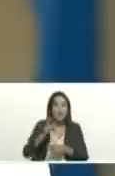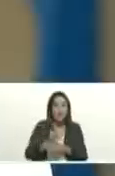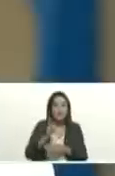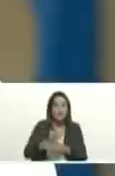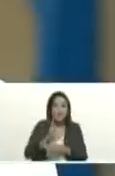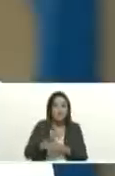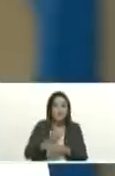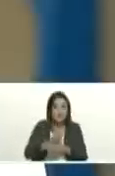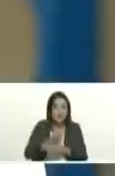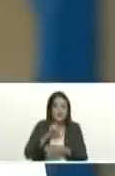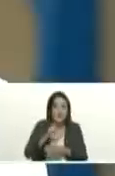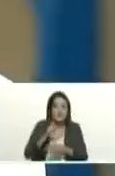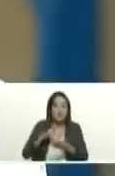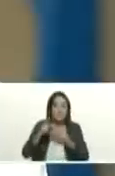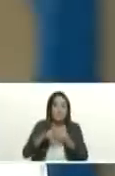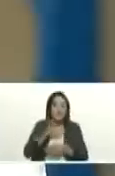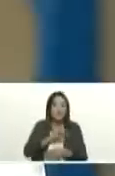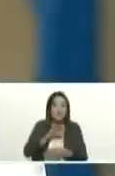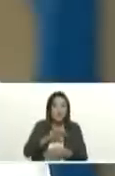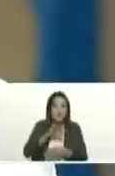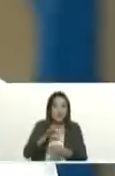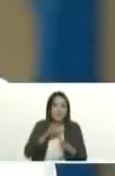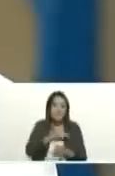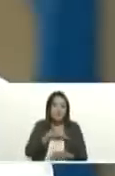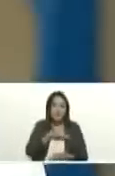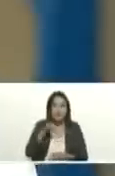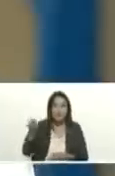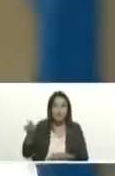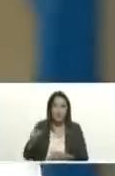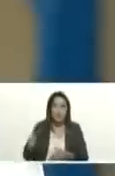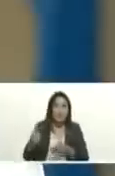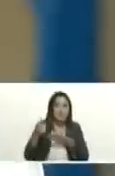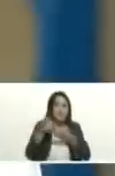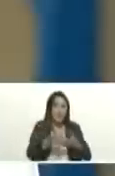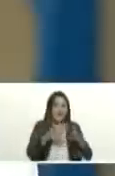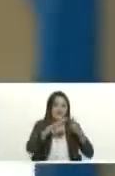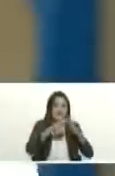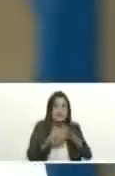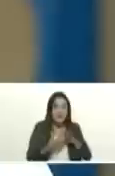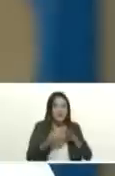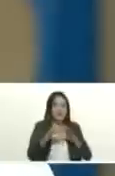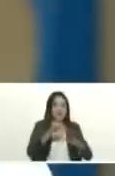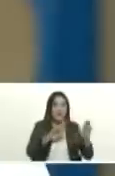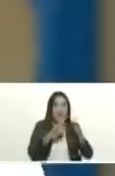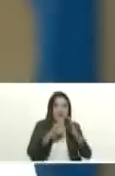estos planes sociales y bueno van a ser de beneplácito y de mucha alegría a nuestro pueblo